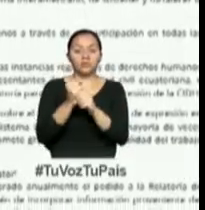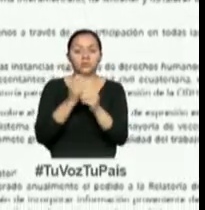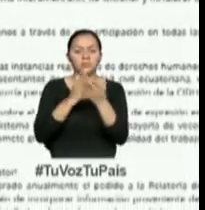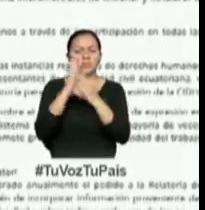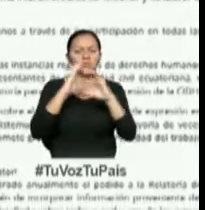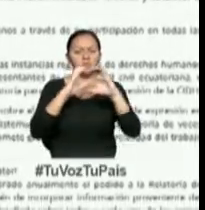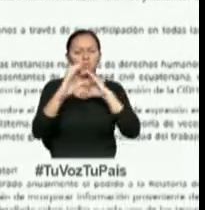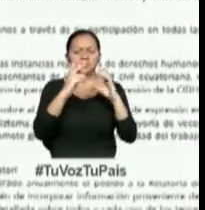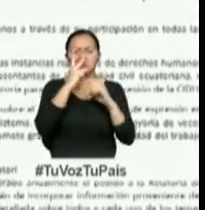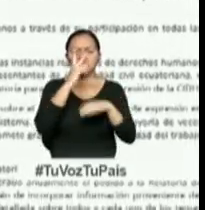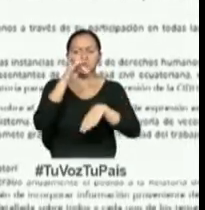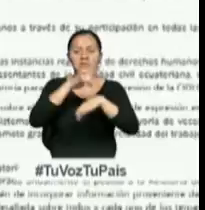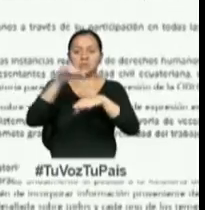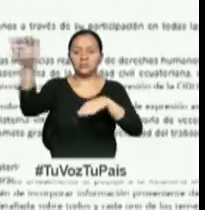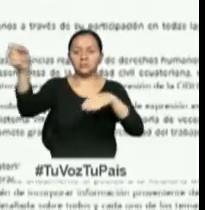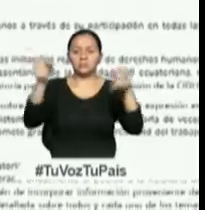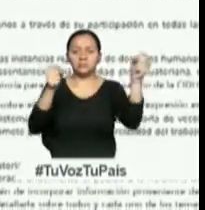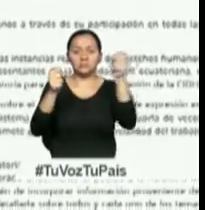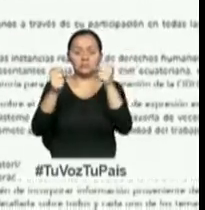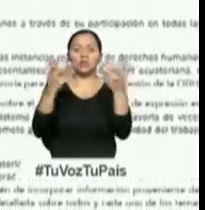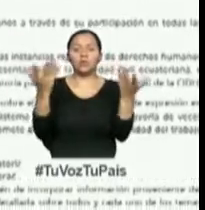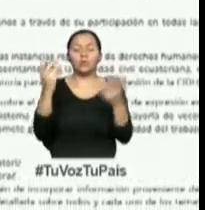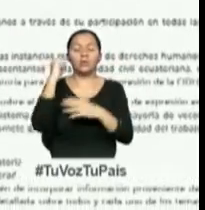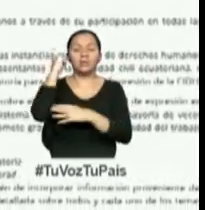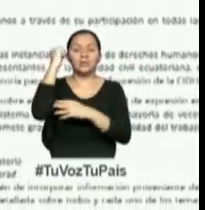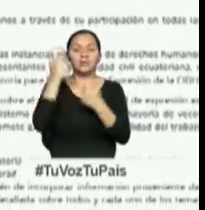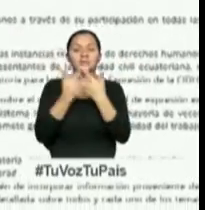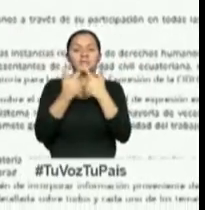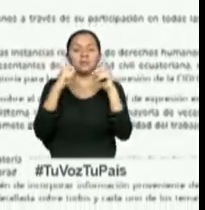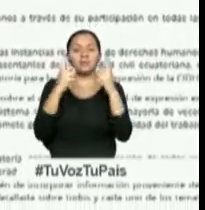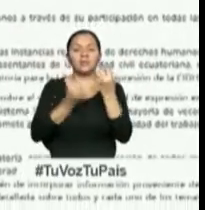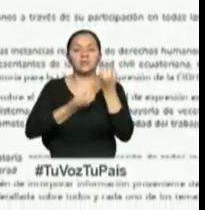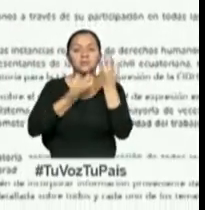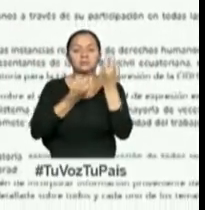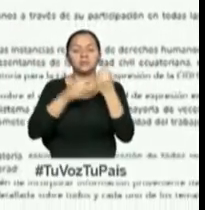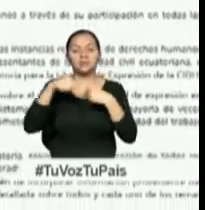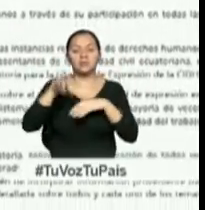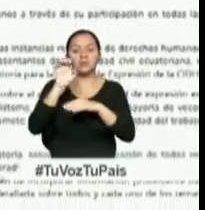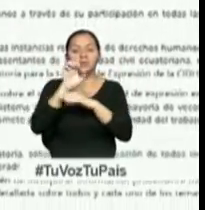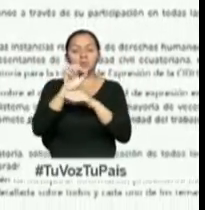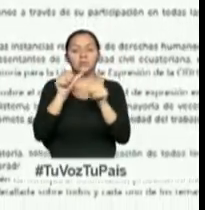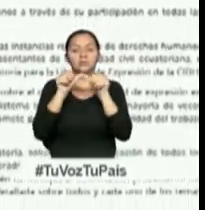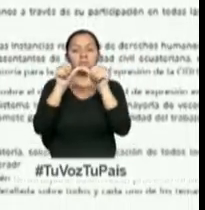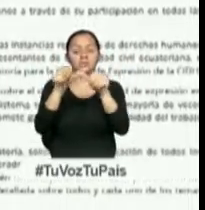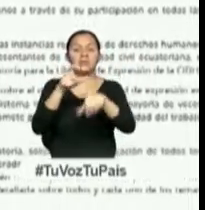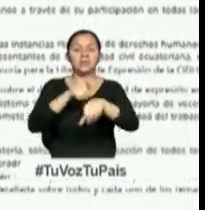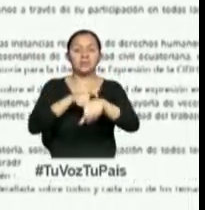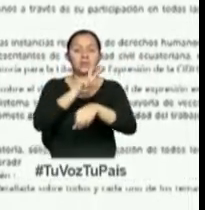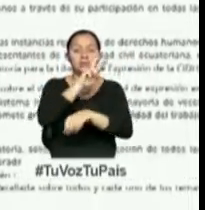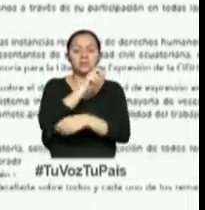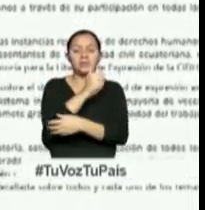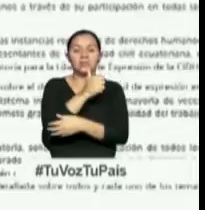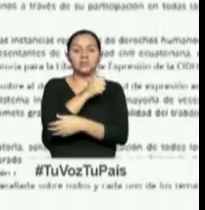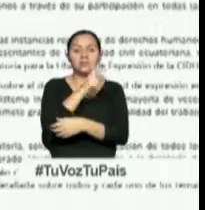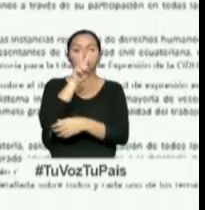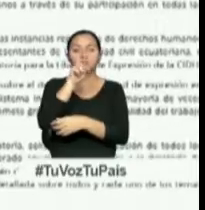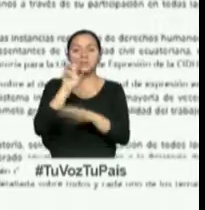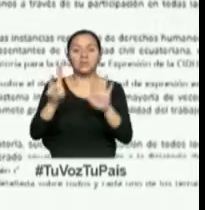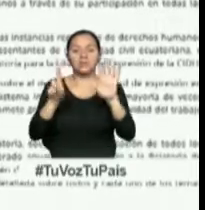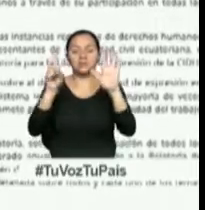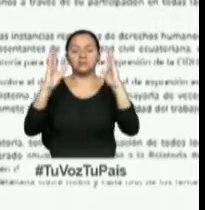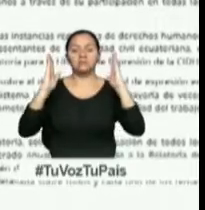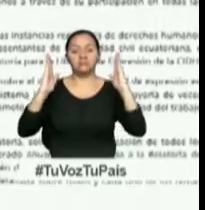los pedidos de las audiencias de la SID sobre el derecho a la libertad de expresión en Ecuador durante el periodo 2010-2016.